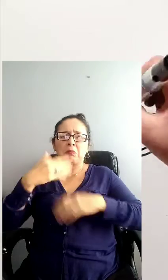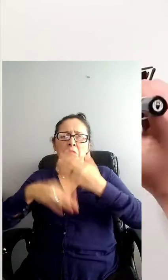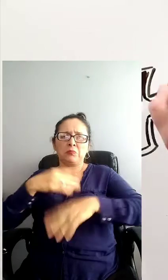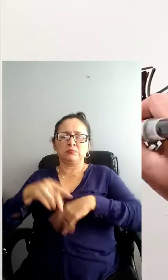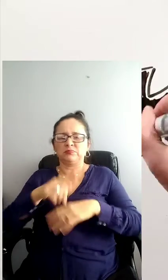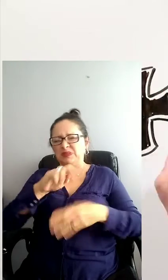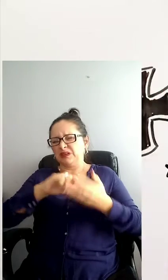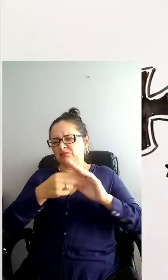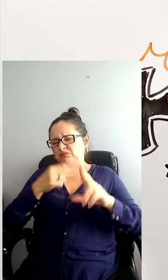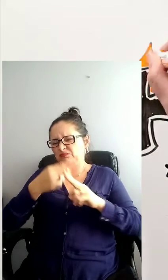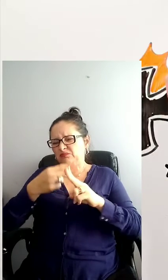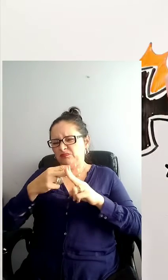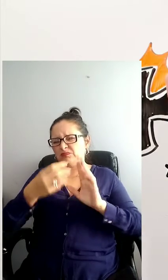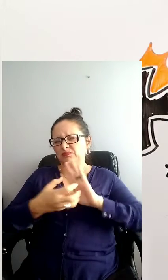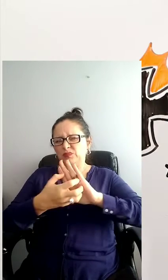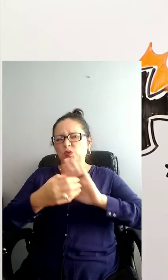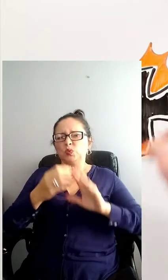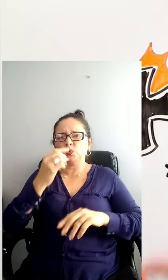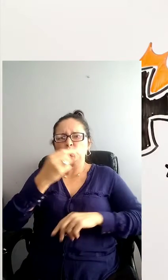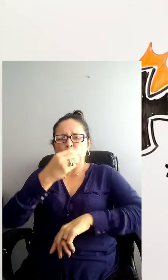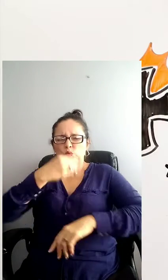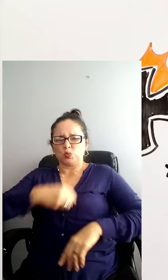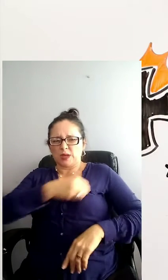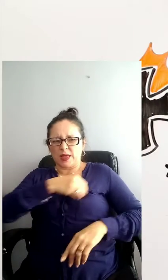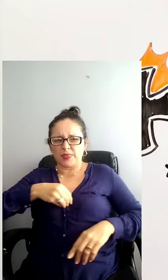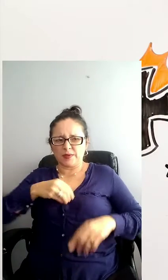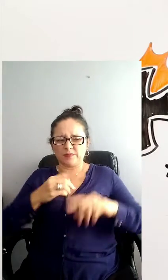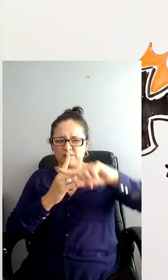de hierro al mérito militar que luciría con orgullo años más tarde.